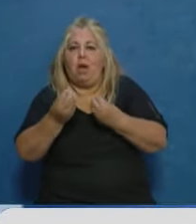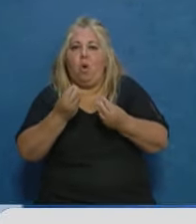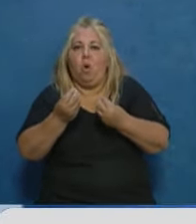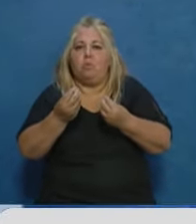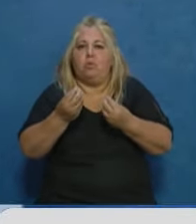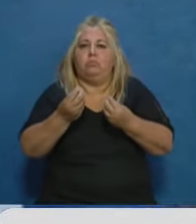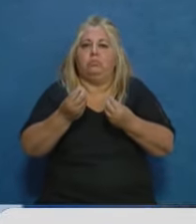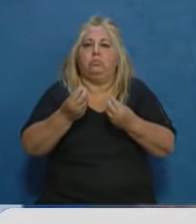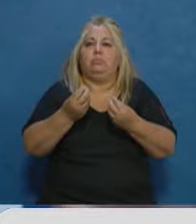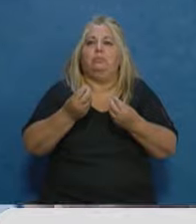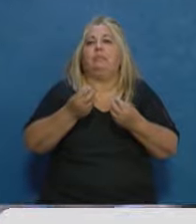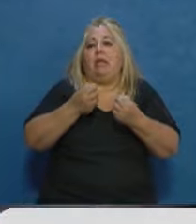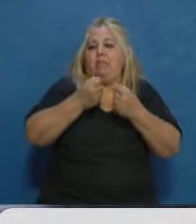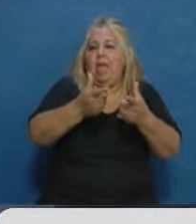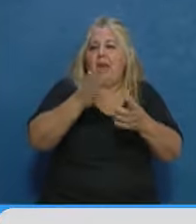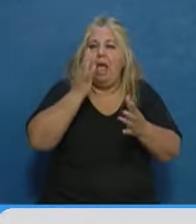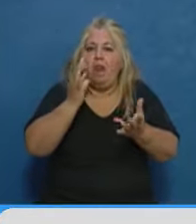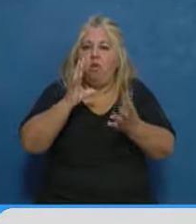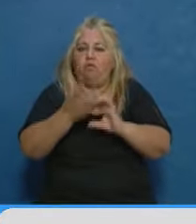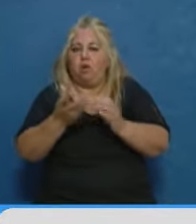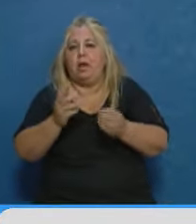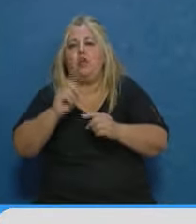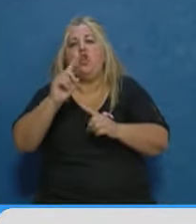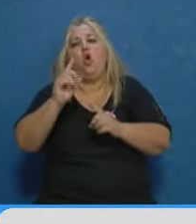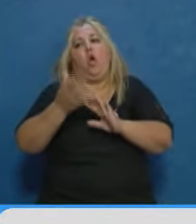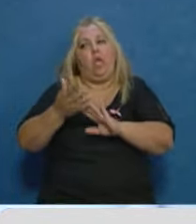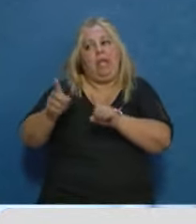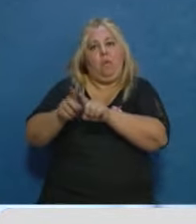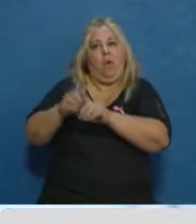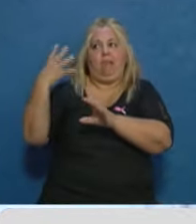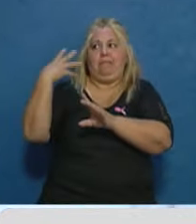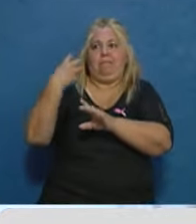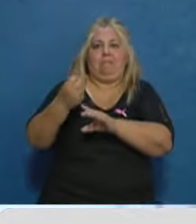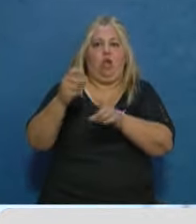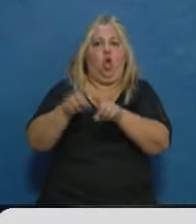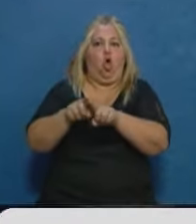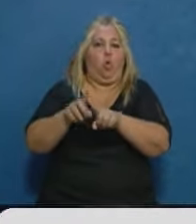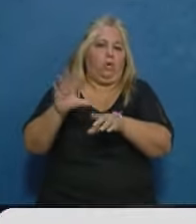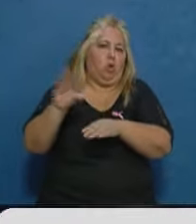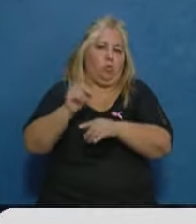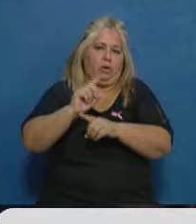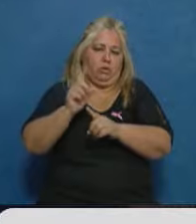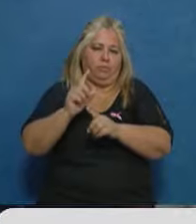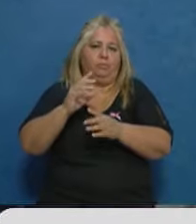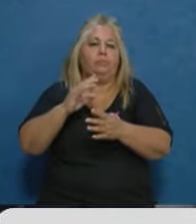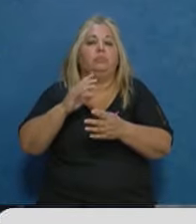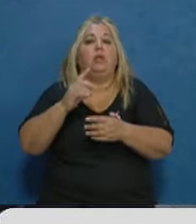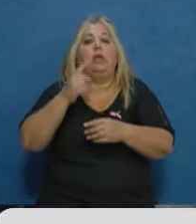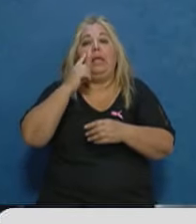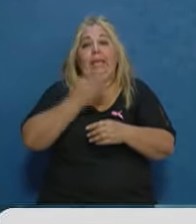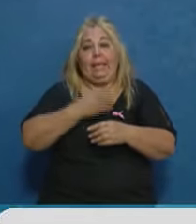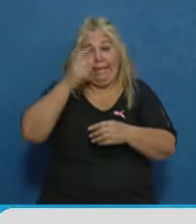personalizado a esas personas. No del mismo modo que se hizo. Vamos a ver los números del IFE